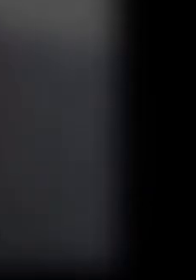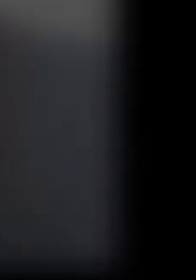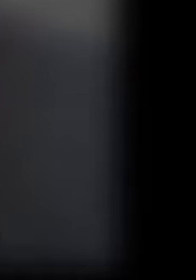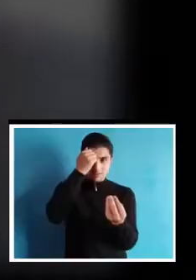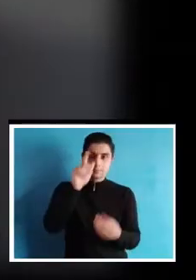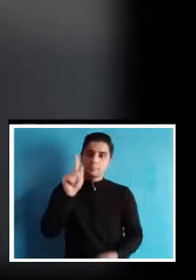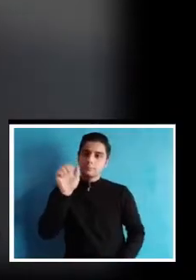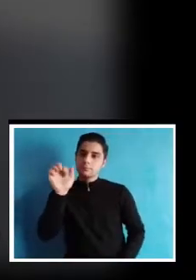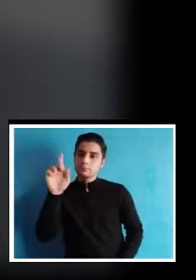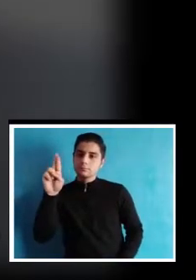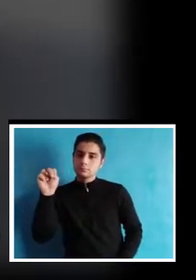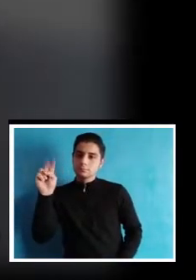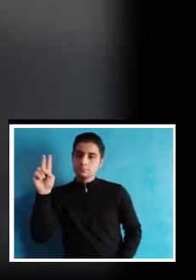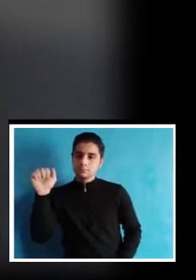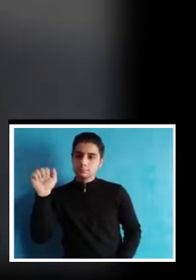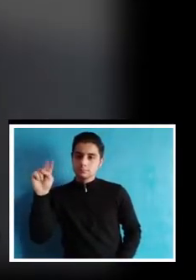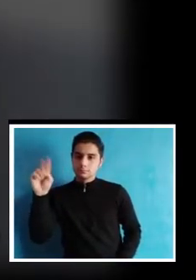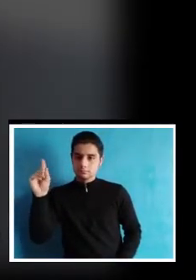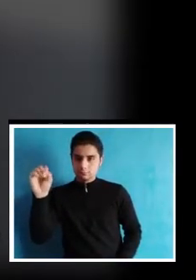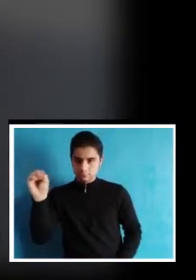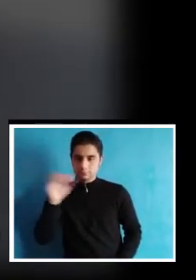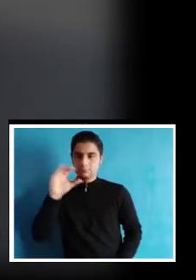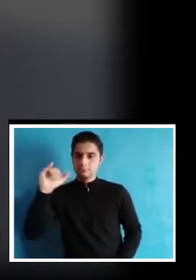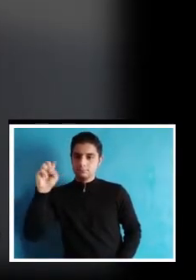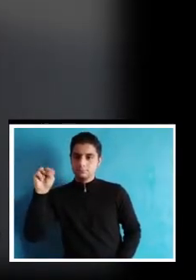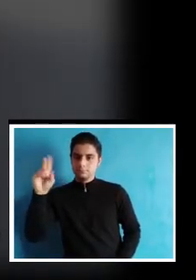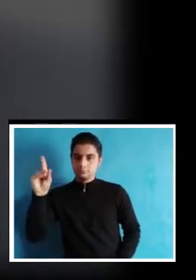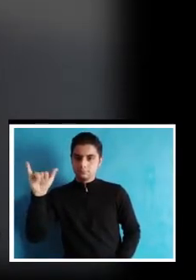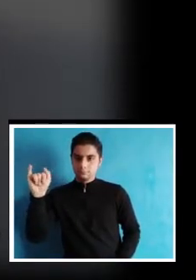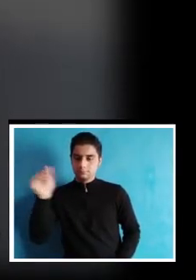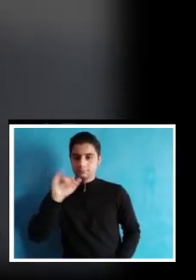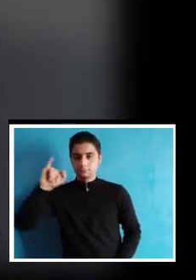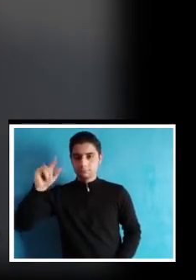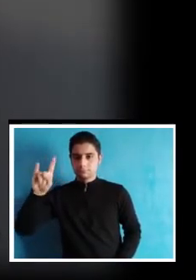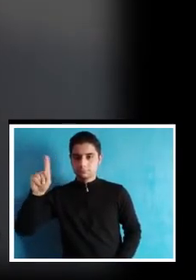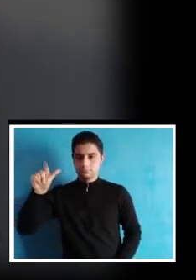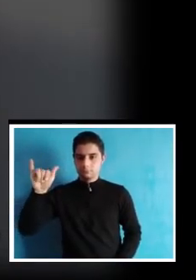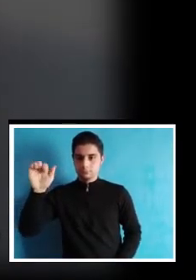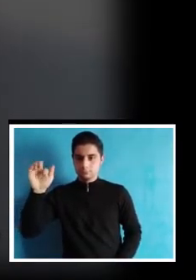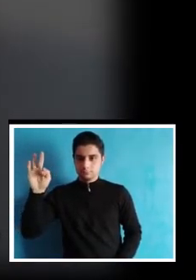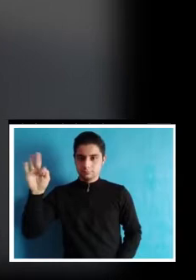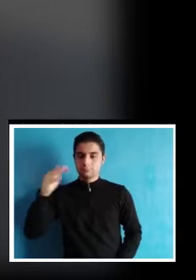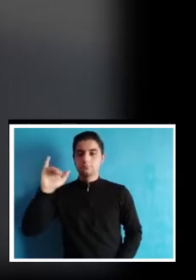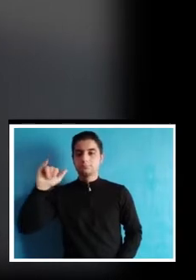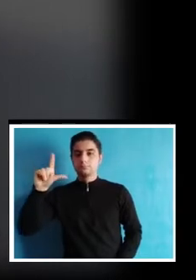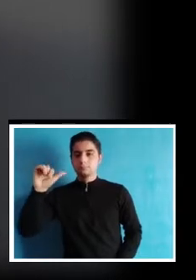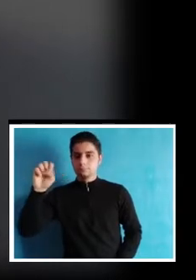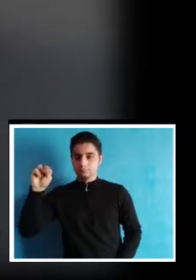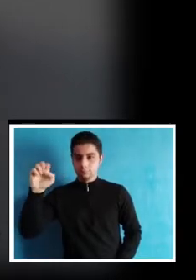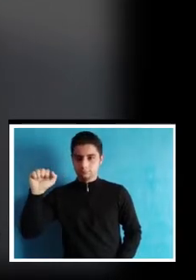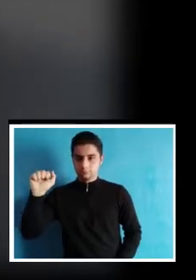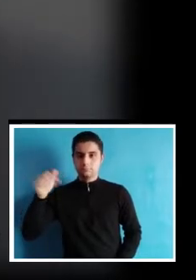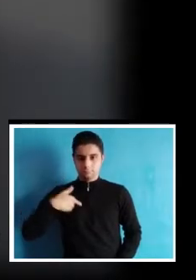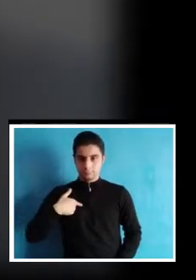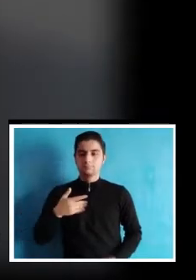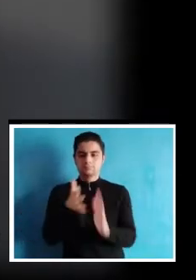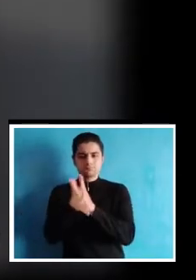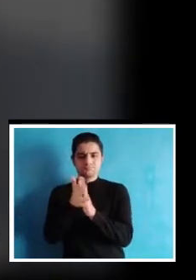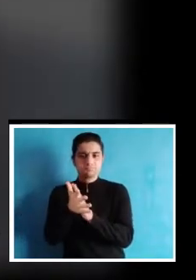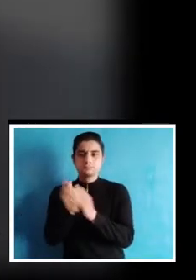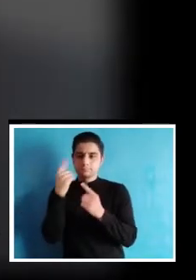Los docentes Fernando Fernández, Cindy Joya, Juliet Santos y quien les habla Liliana Rivas